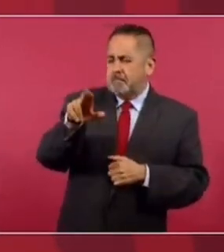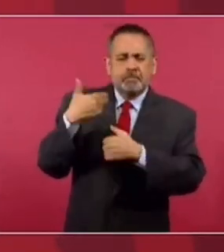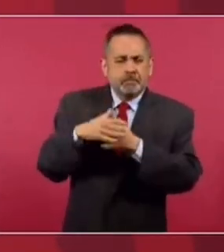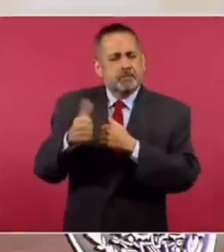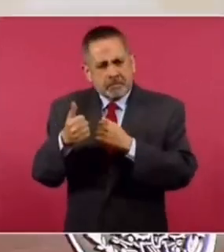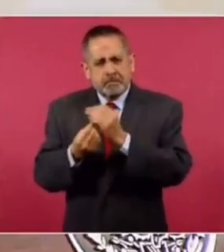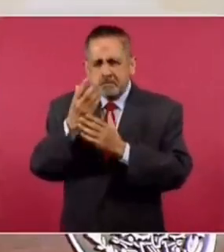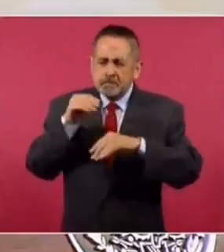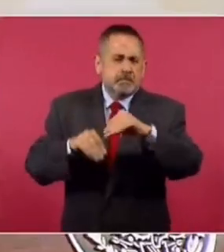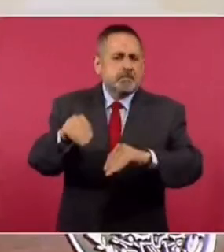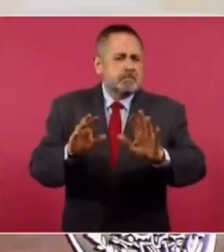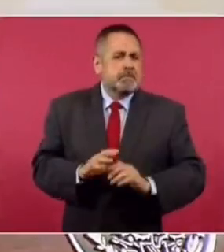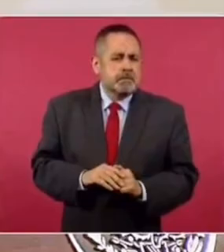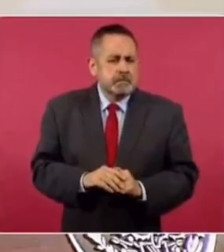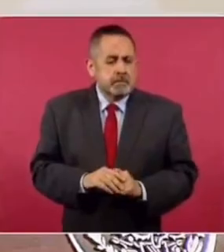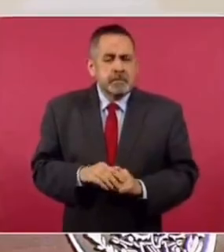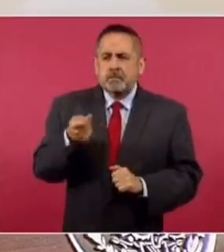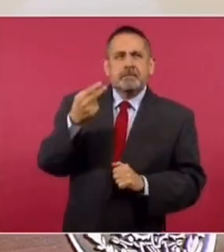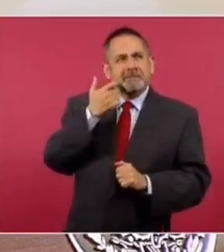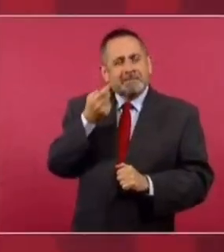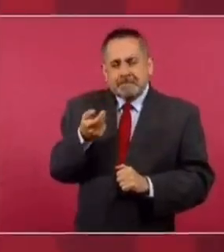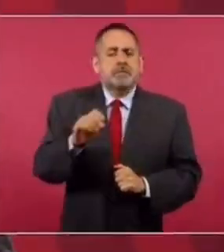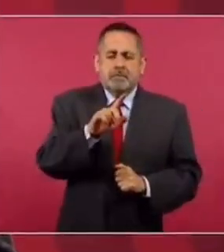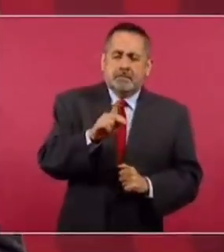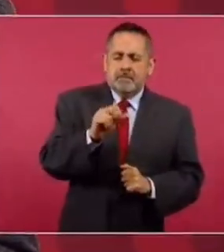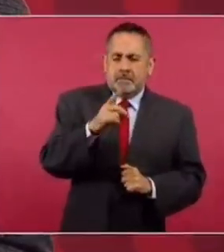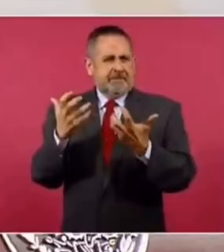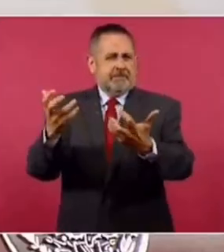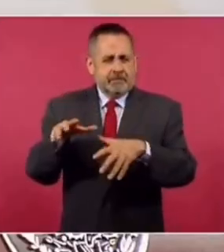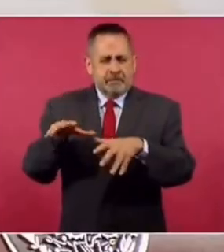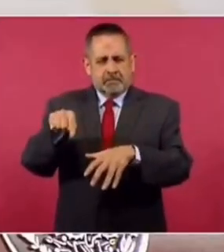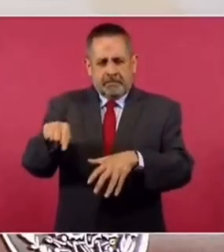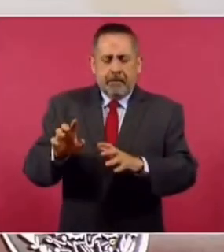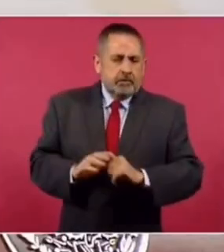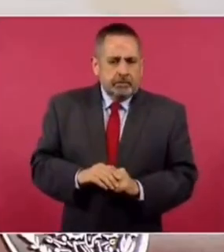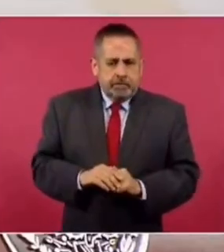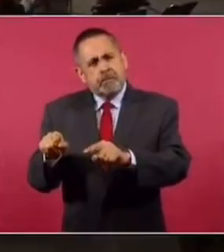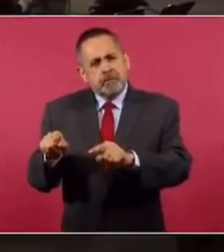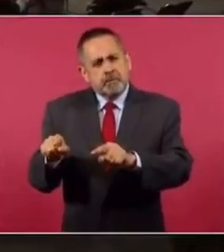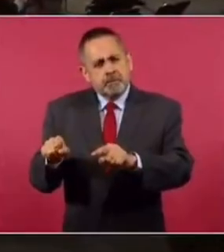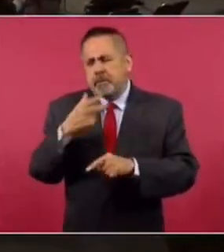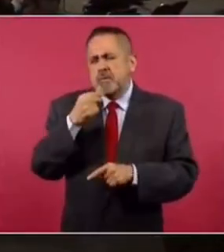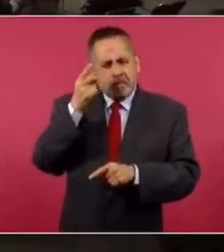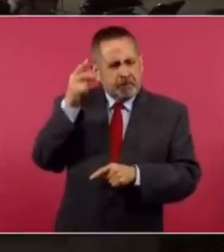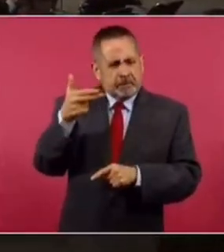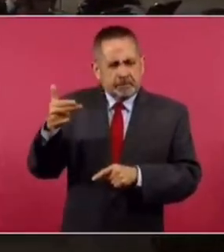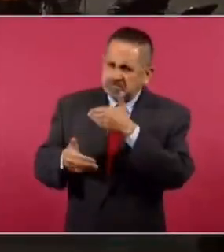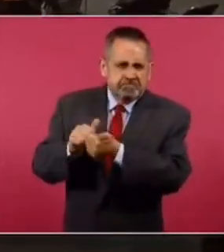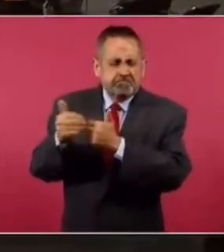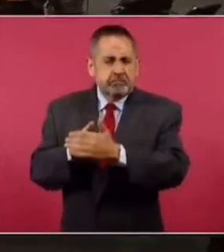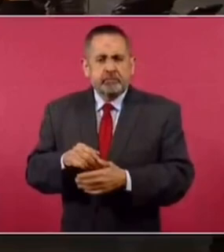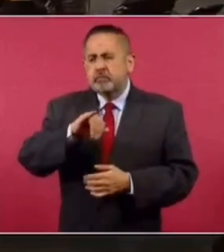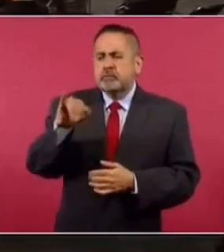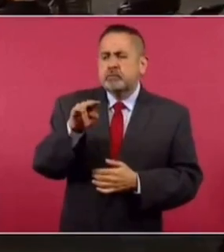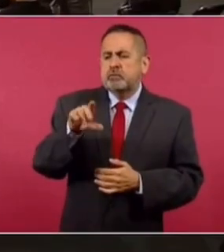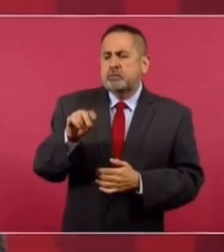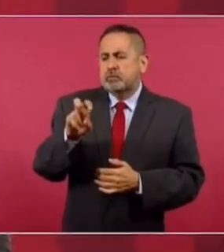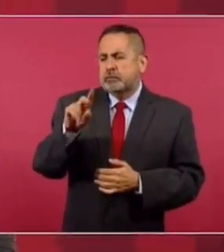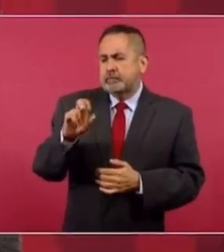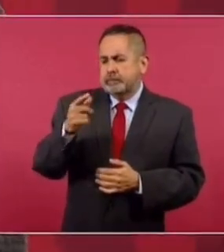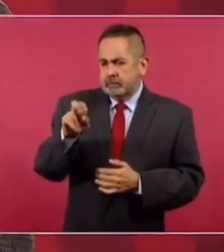hacer otro parque que queremos llamar el Parque del Mangle. Nos están ofreciendo un hotelero que falleció, Julio Verdequer,